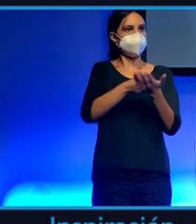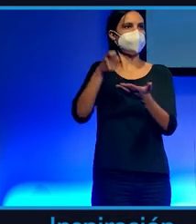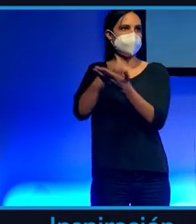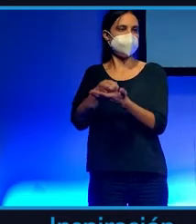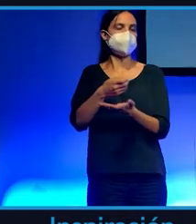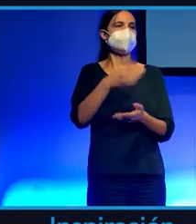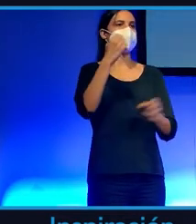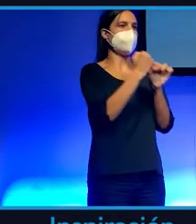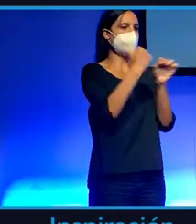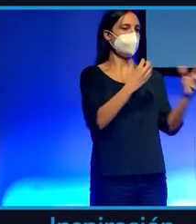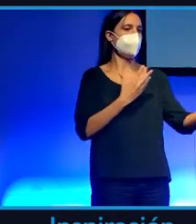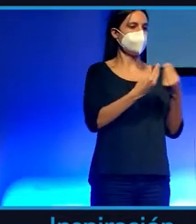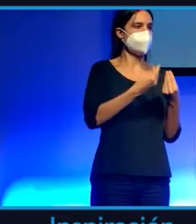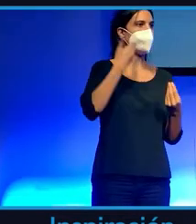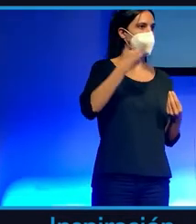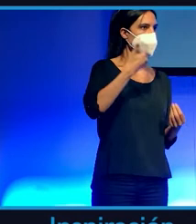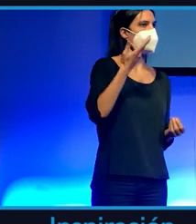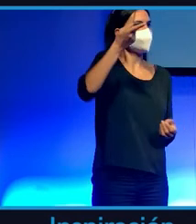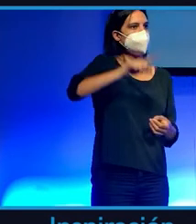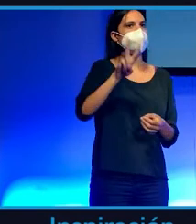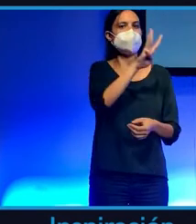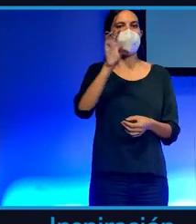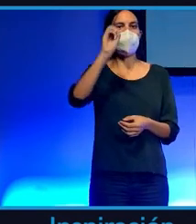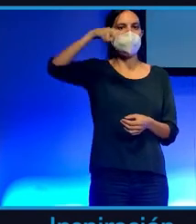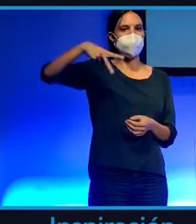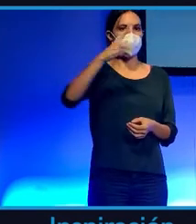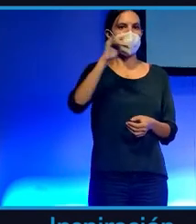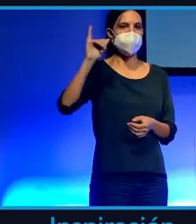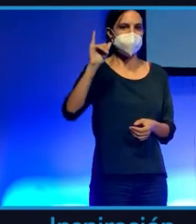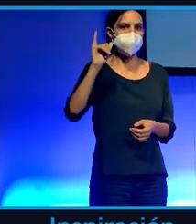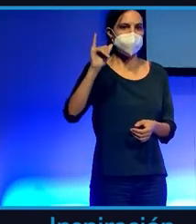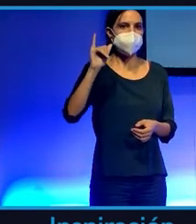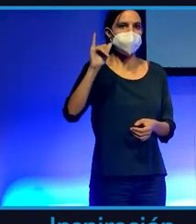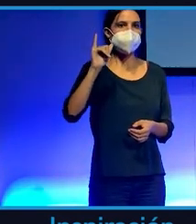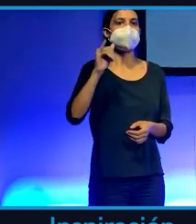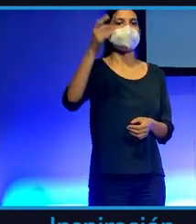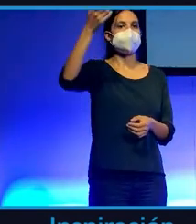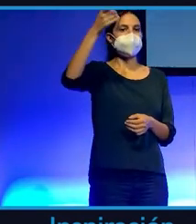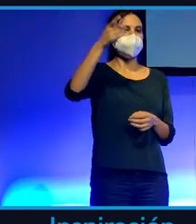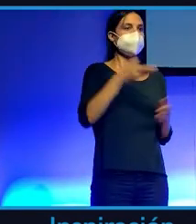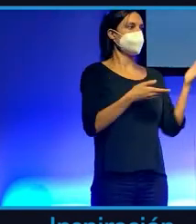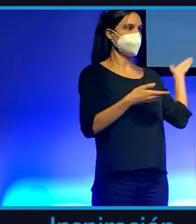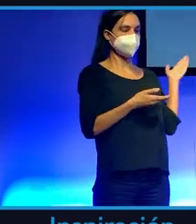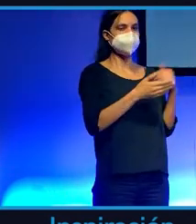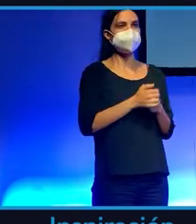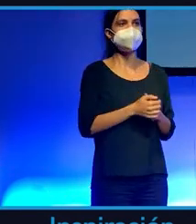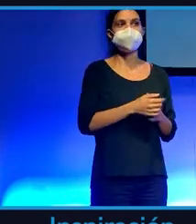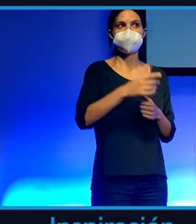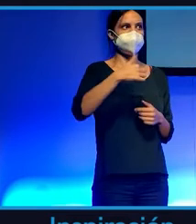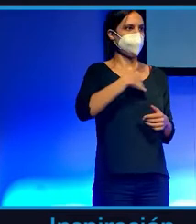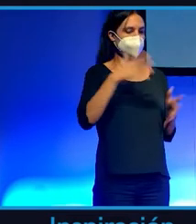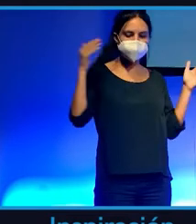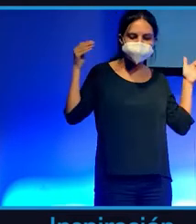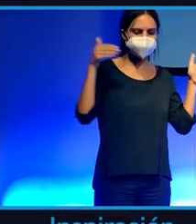bancos ahora estoy también con Wonkly haciendo cosas muy chulas en finanzas descentralizadas y NFTs a tope porque estoy